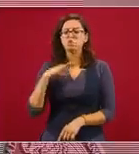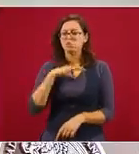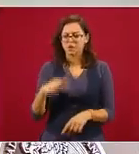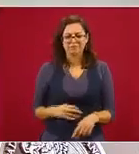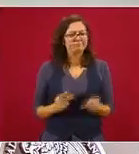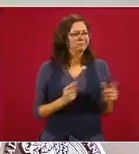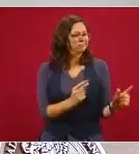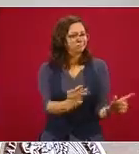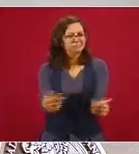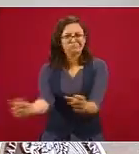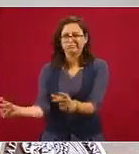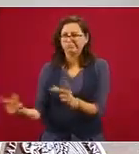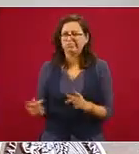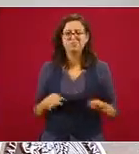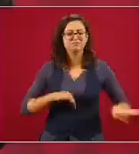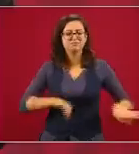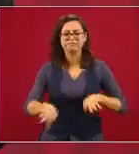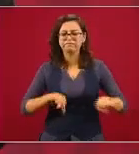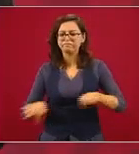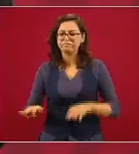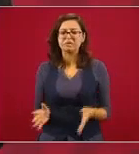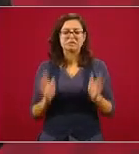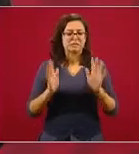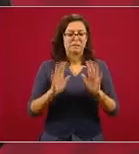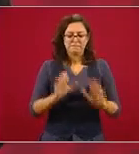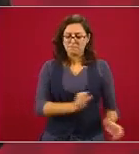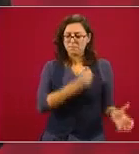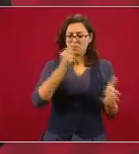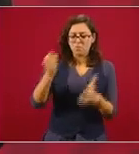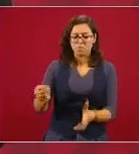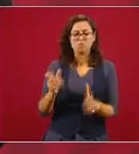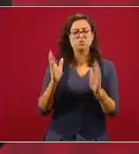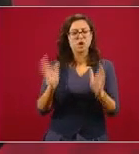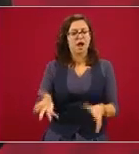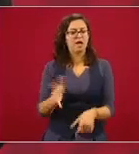ya tenemos el presupuesto para concluirlo.